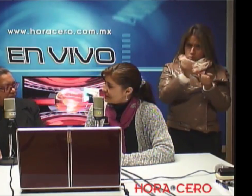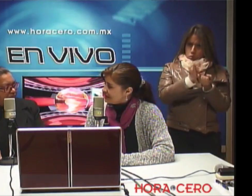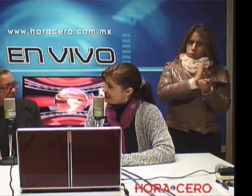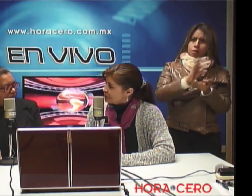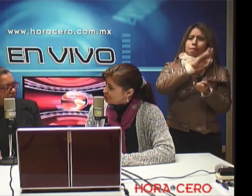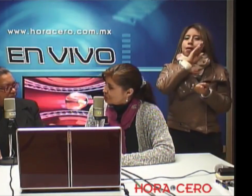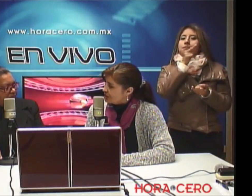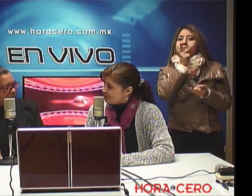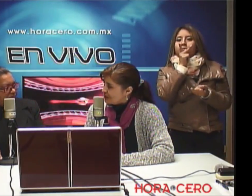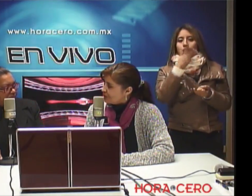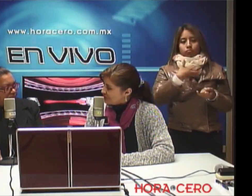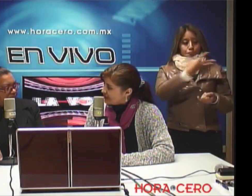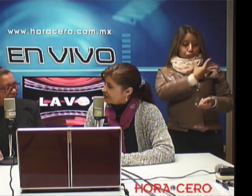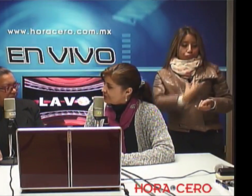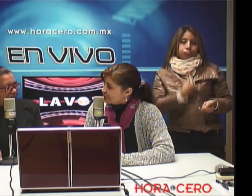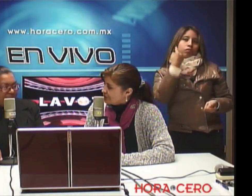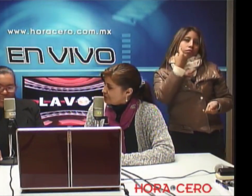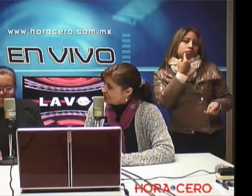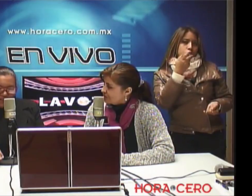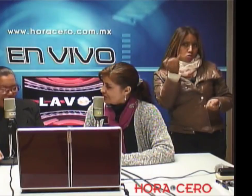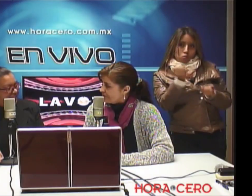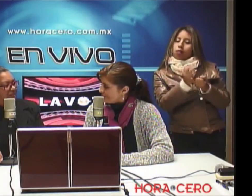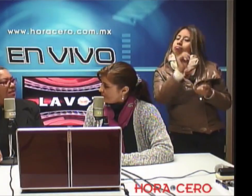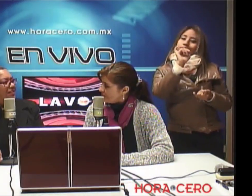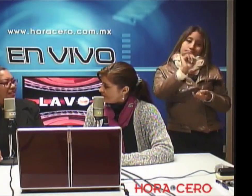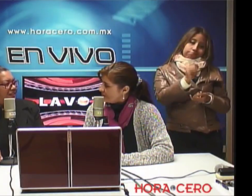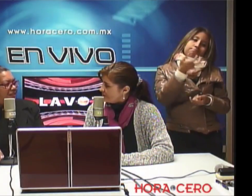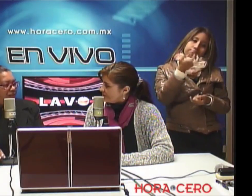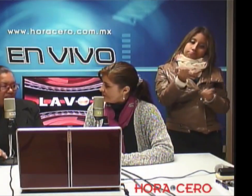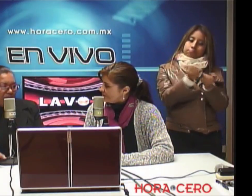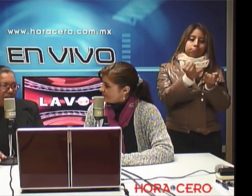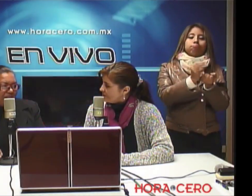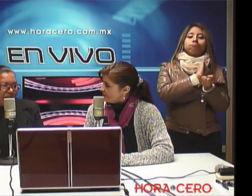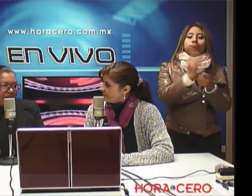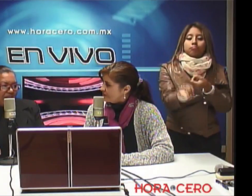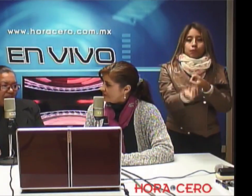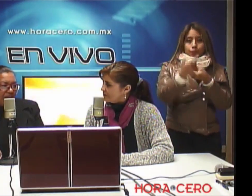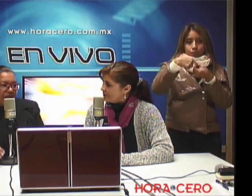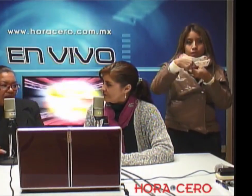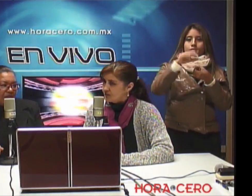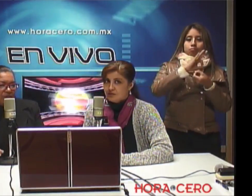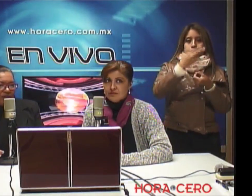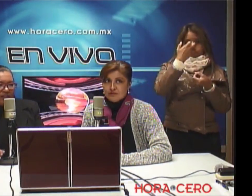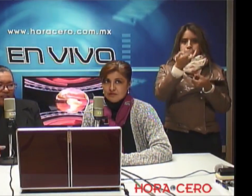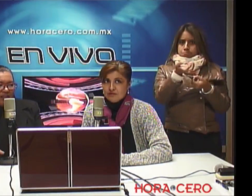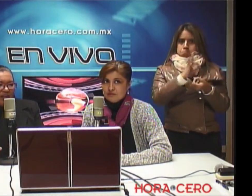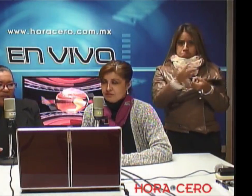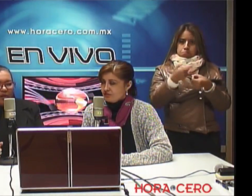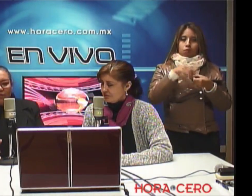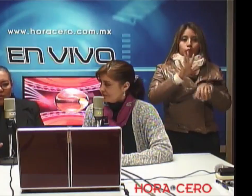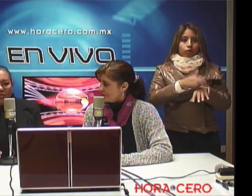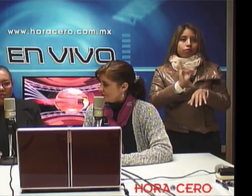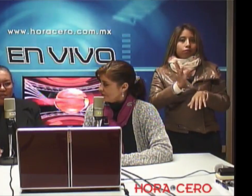familia que tienen hijos sordos y que puedan comunicarse con sus hijos? Definitivamente, definitivamente, aquellas personas que